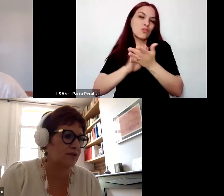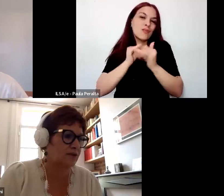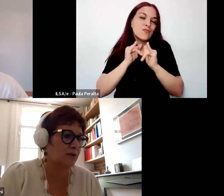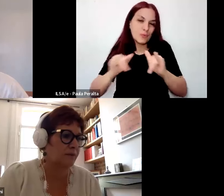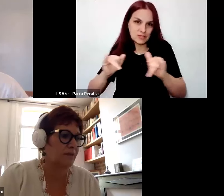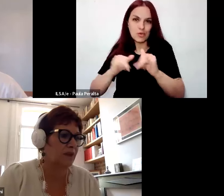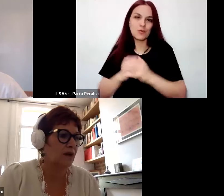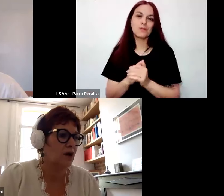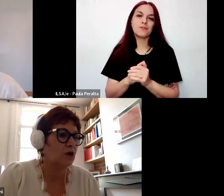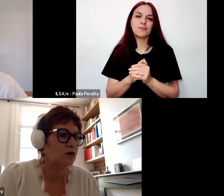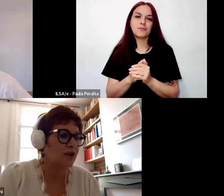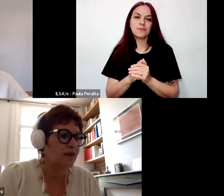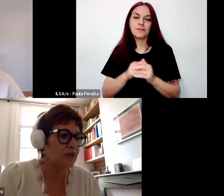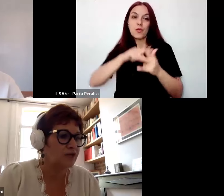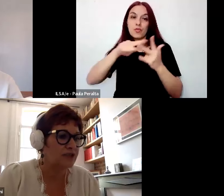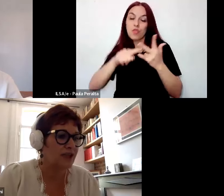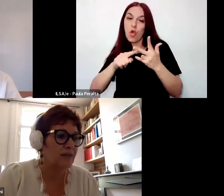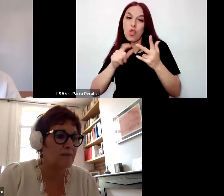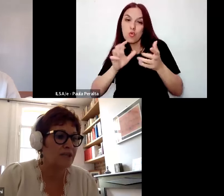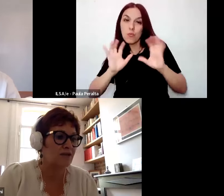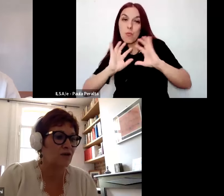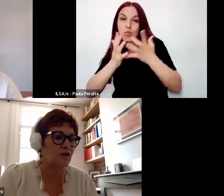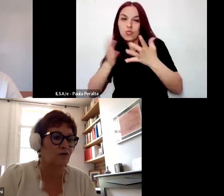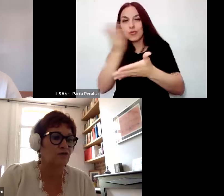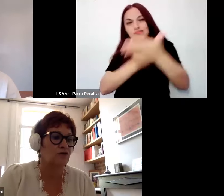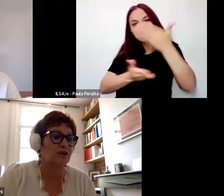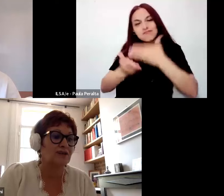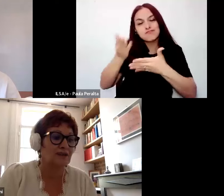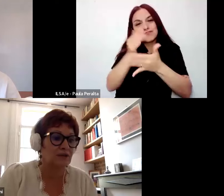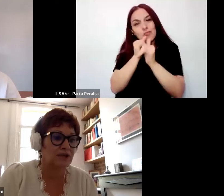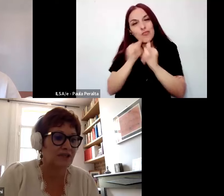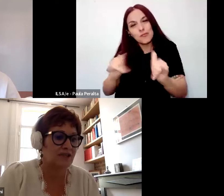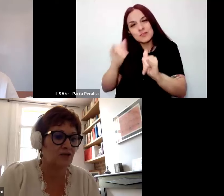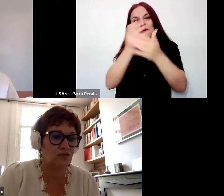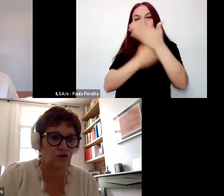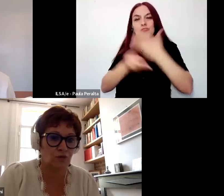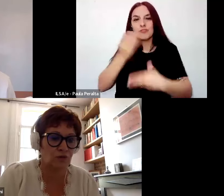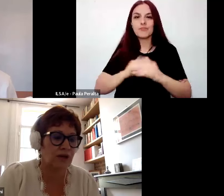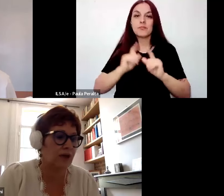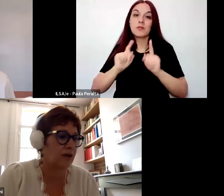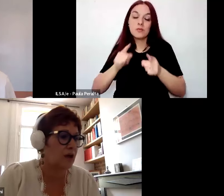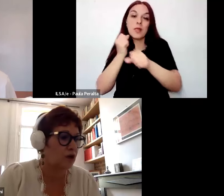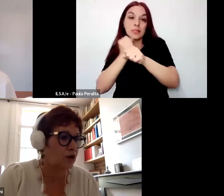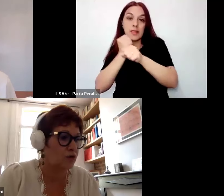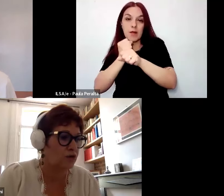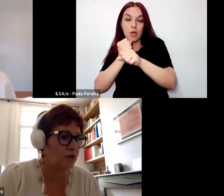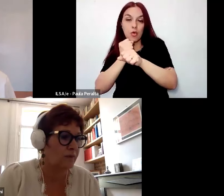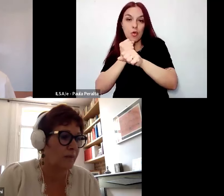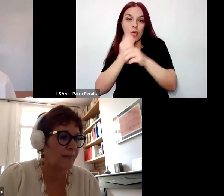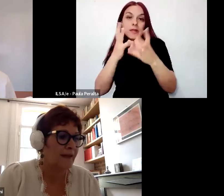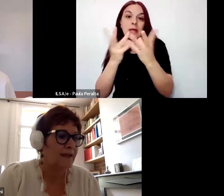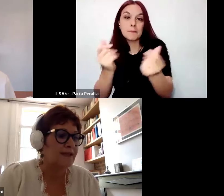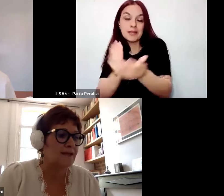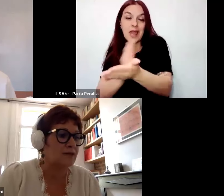entre todos los actores. El trabajo termina con la implementación de una